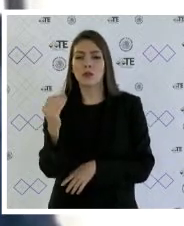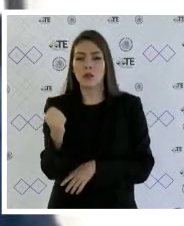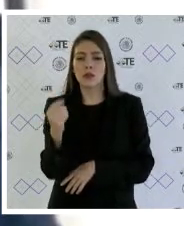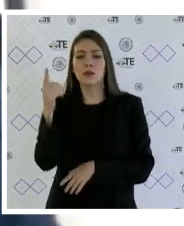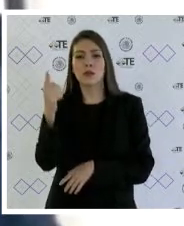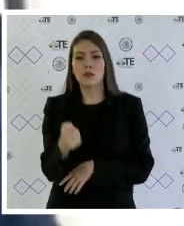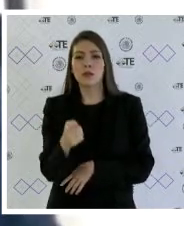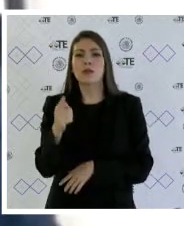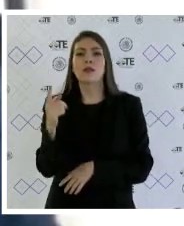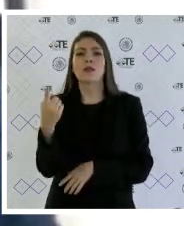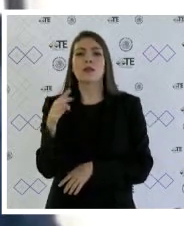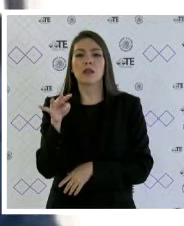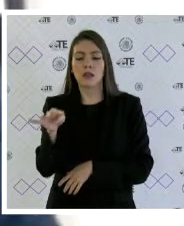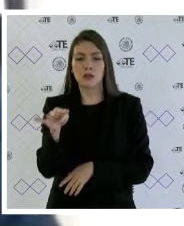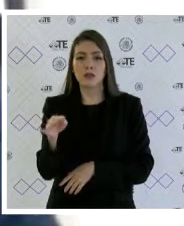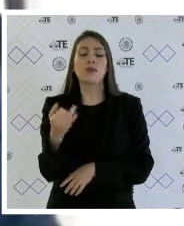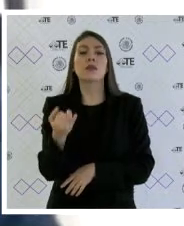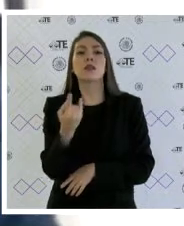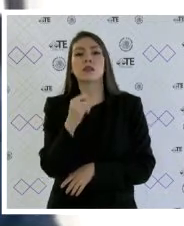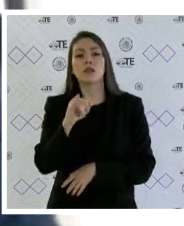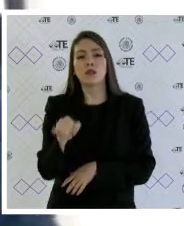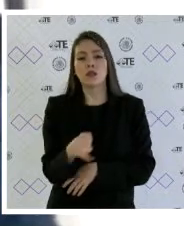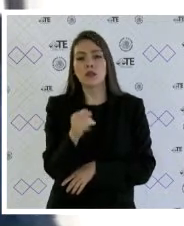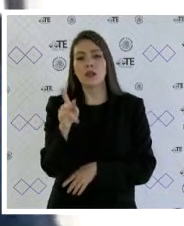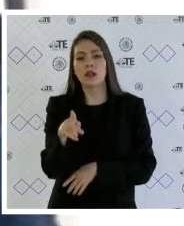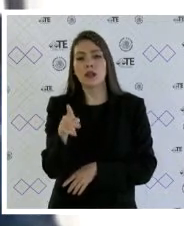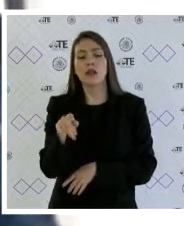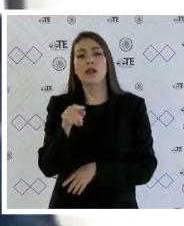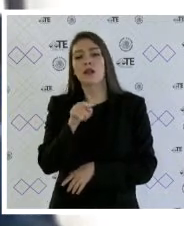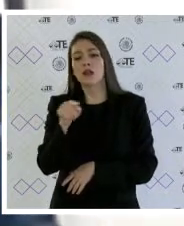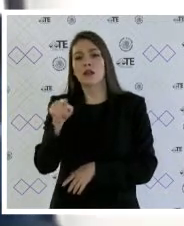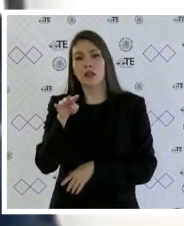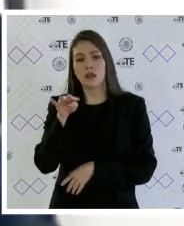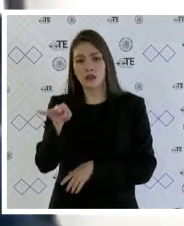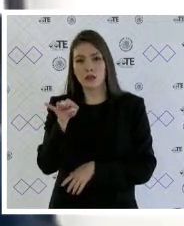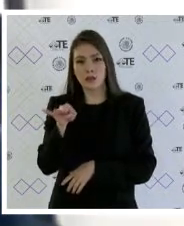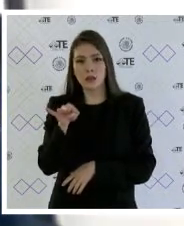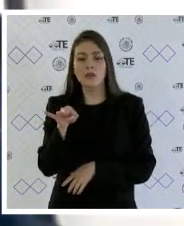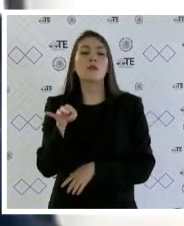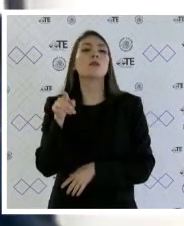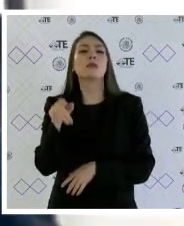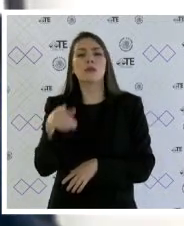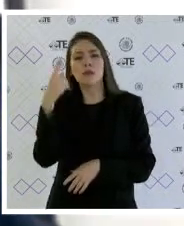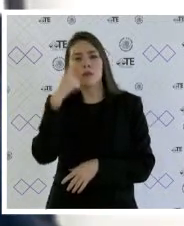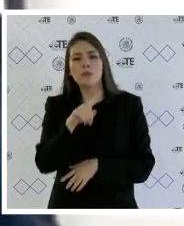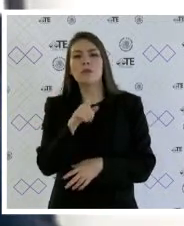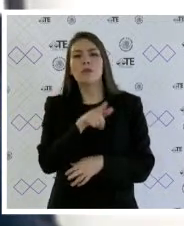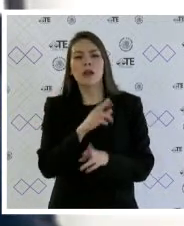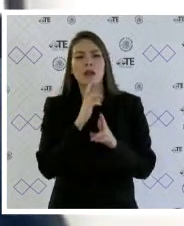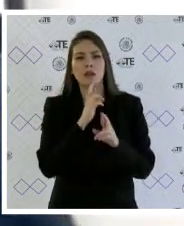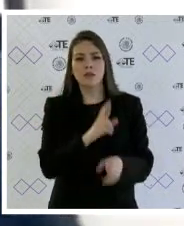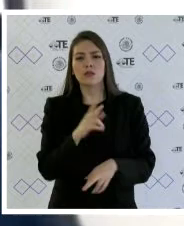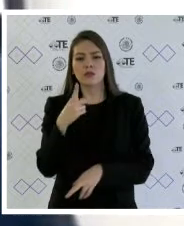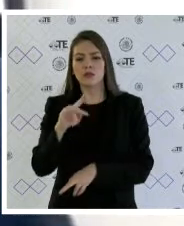JA-160-19 emitidos por la Junta Administrativa del Referido Instituto.